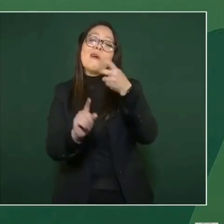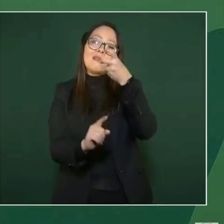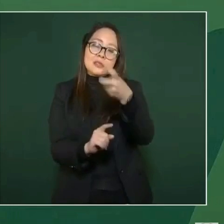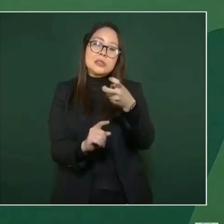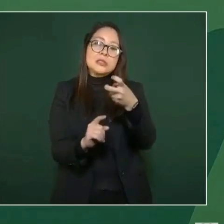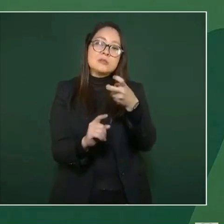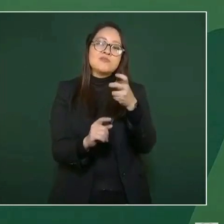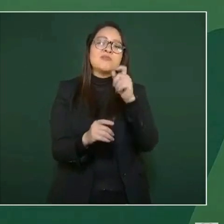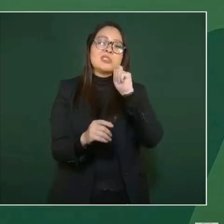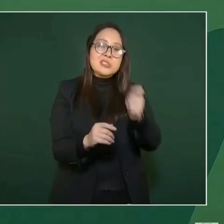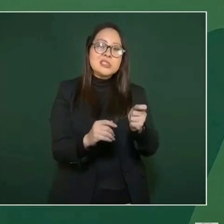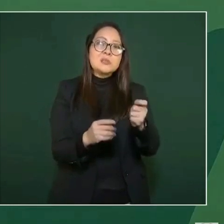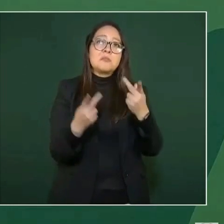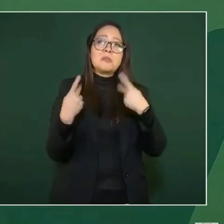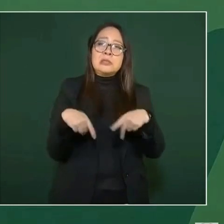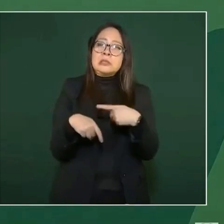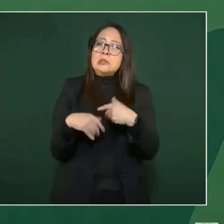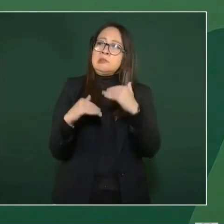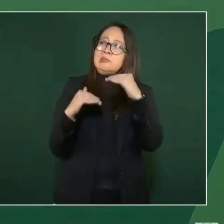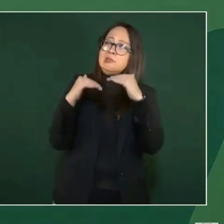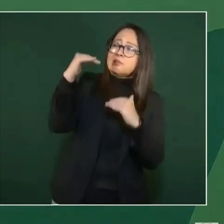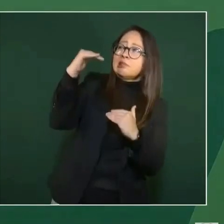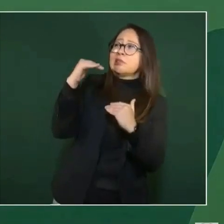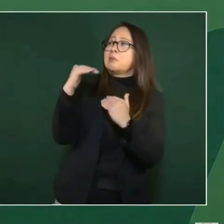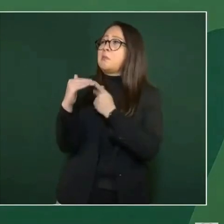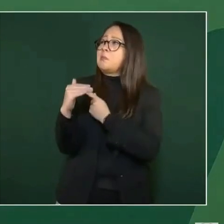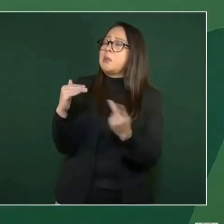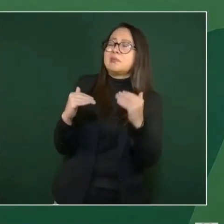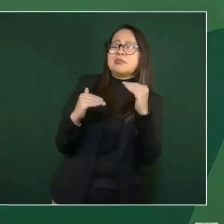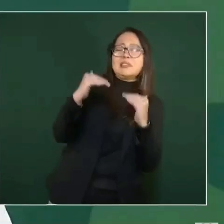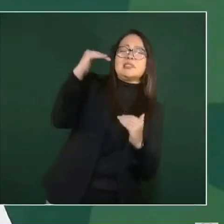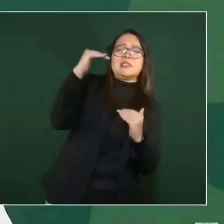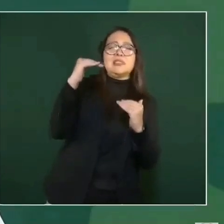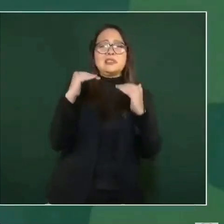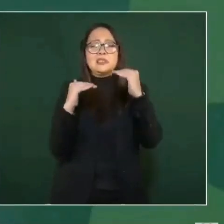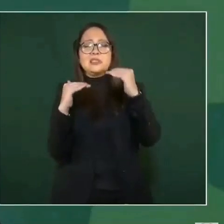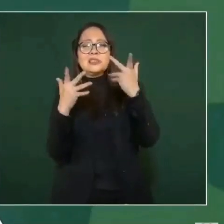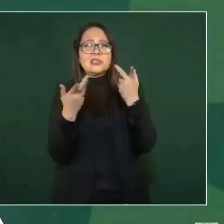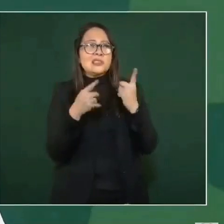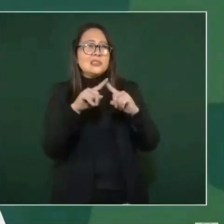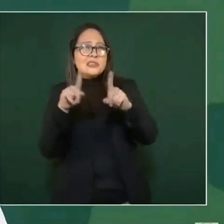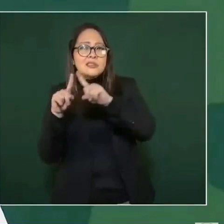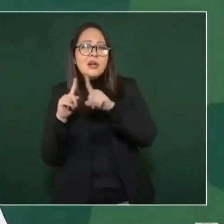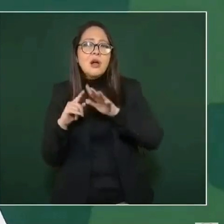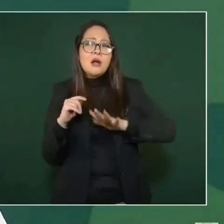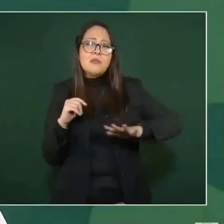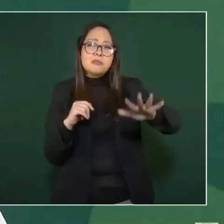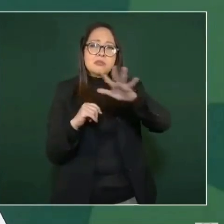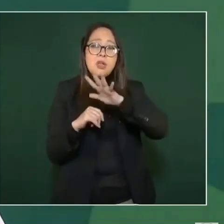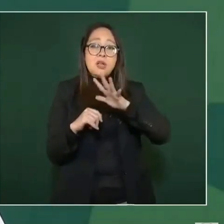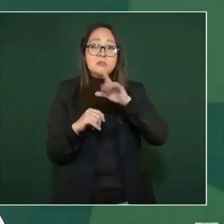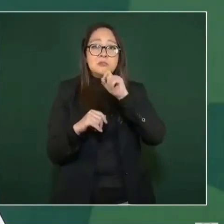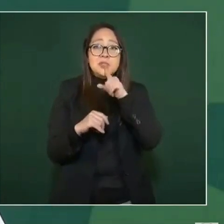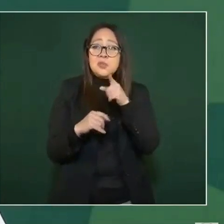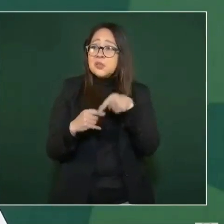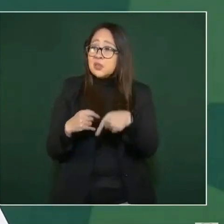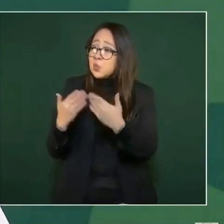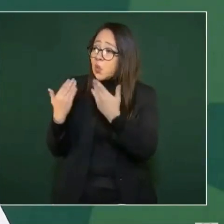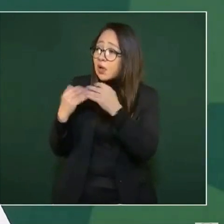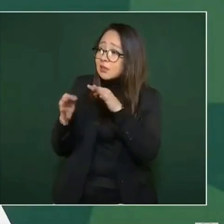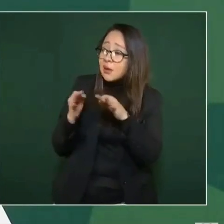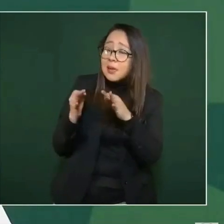desigualdad social, de que se fueran los veracruzanos a buscarse a la vida,